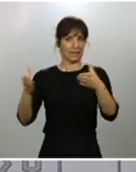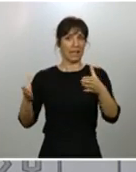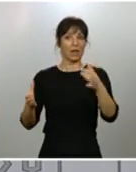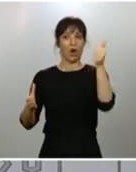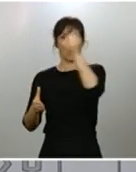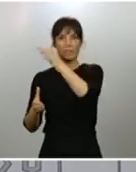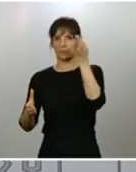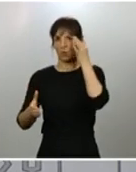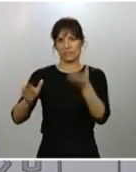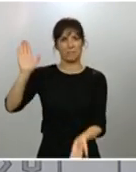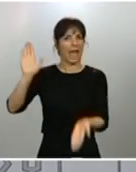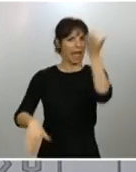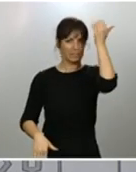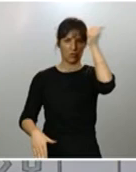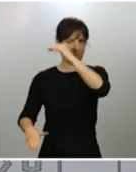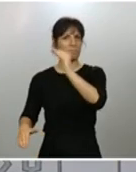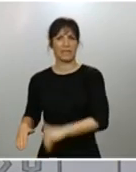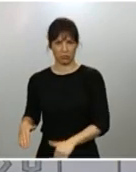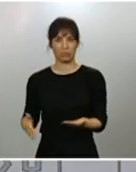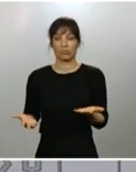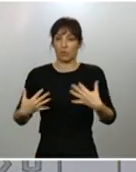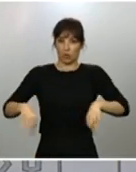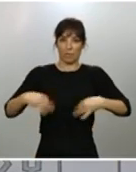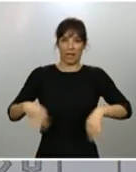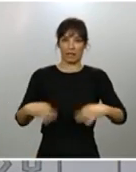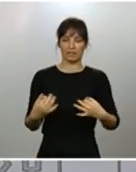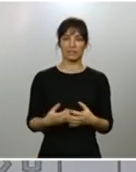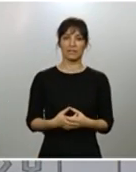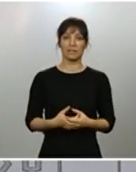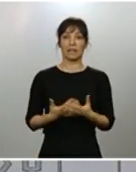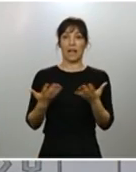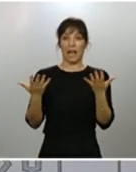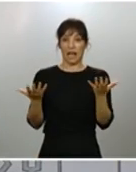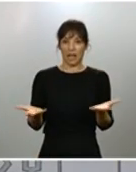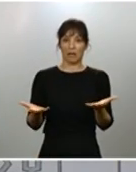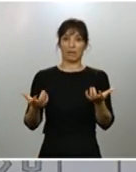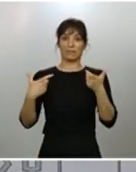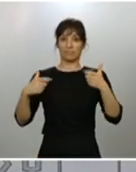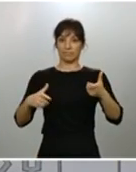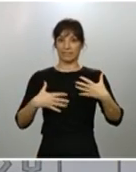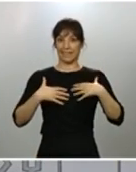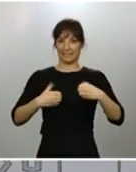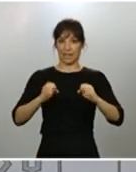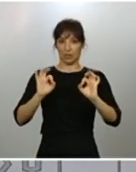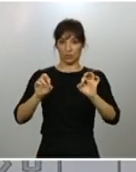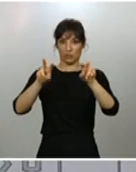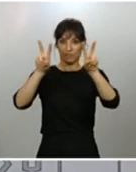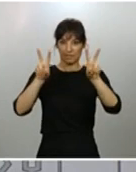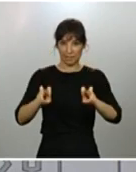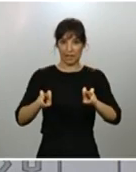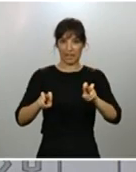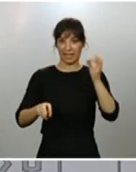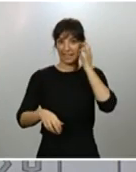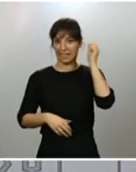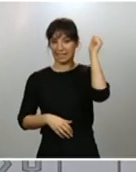que de hombres. Es la forma en que está ahora mismo distribuido nuestro sector sanitario en cuanto al género, al sexo.